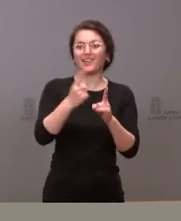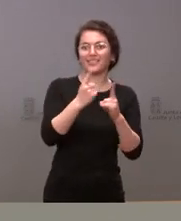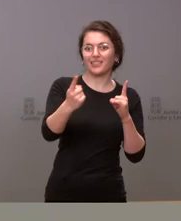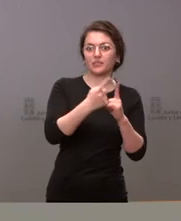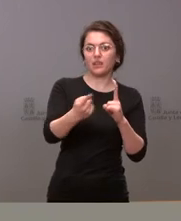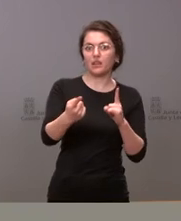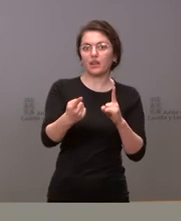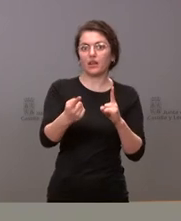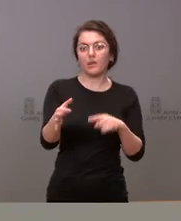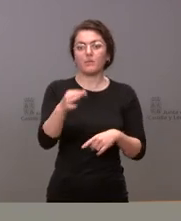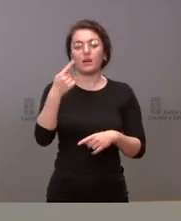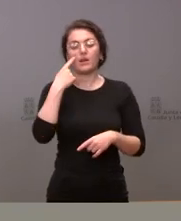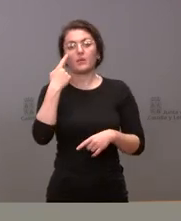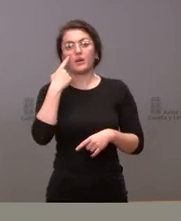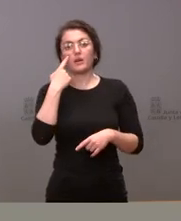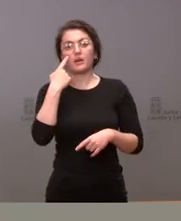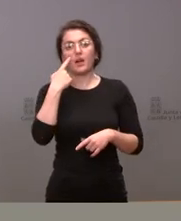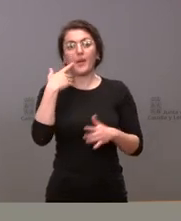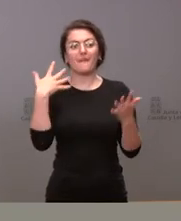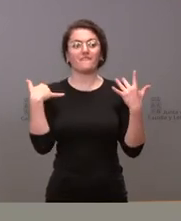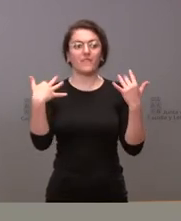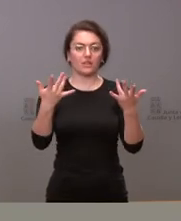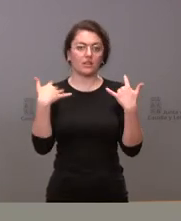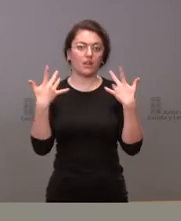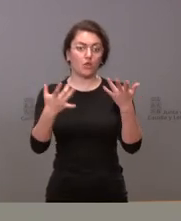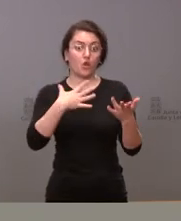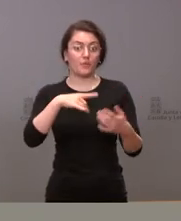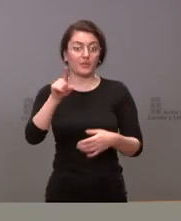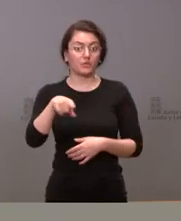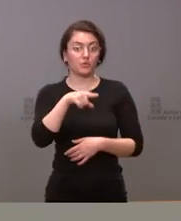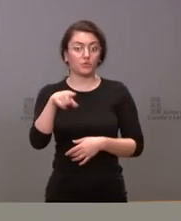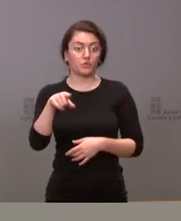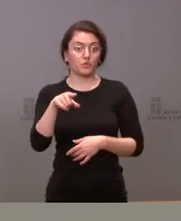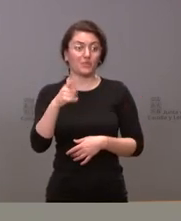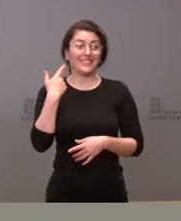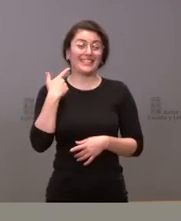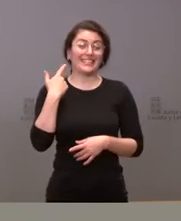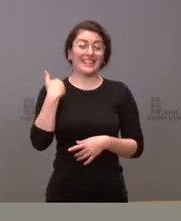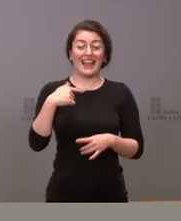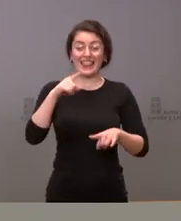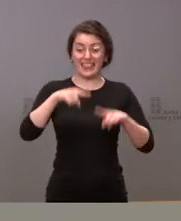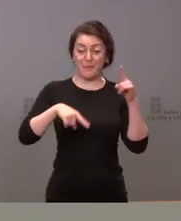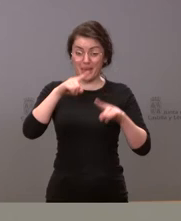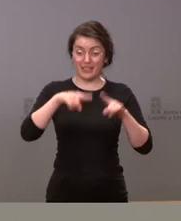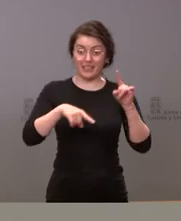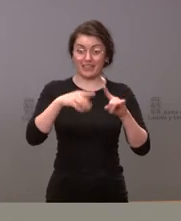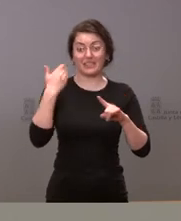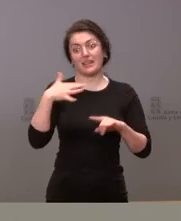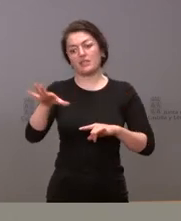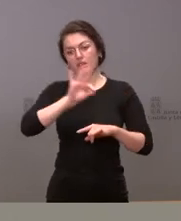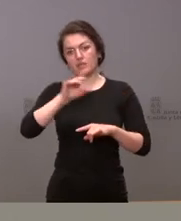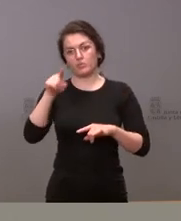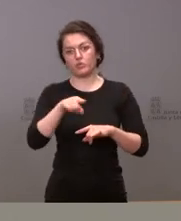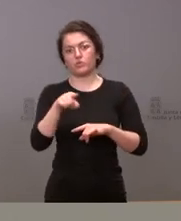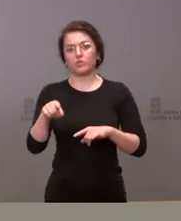y también la capacidad de ventilación de cada una de esas zonas las que tendrá que ir determinando la decisión y por tanto